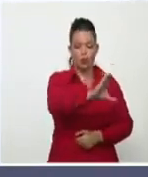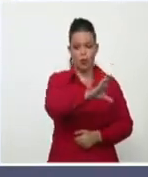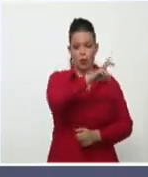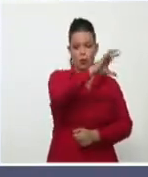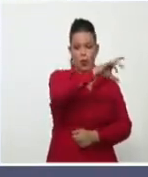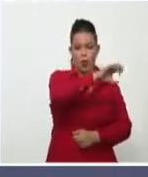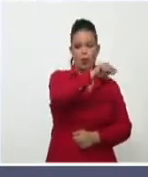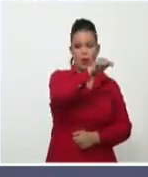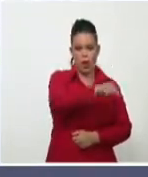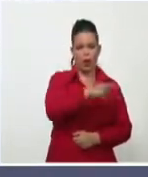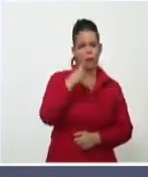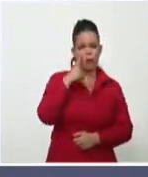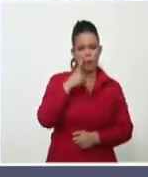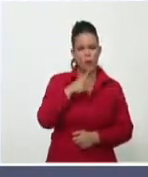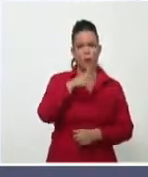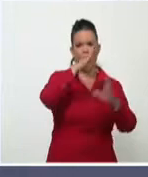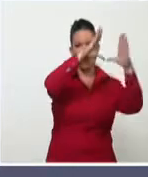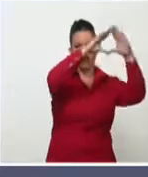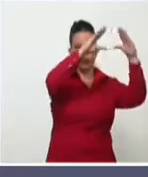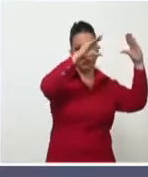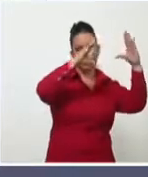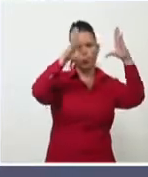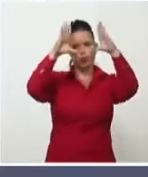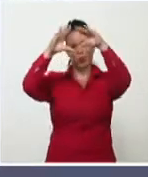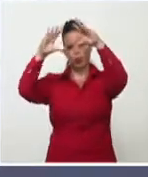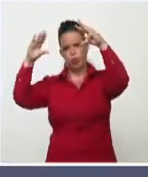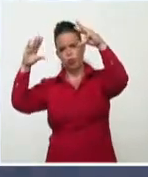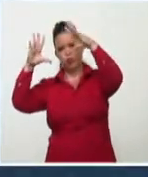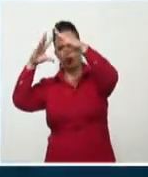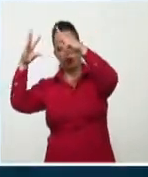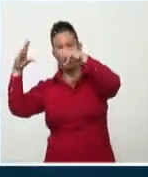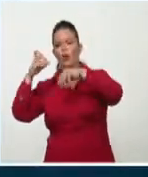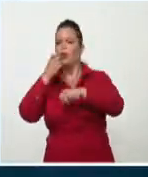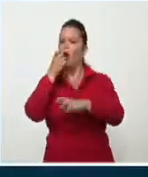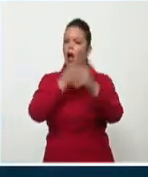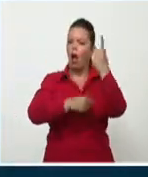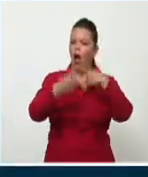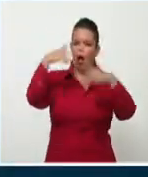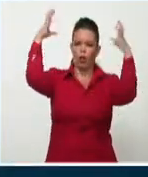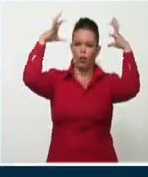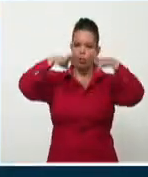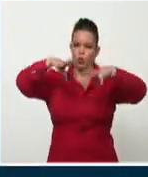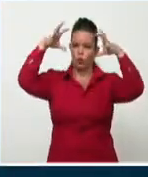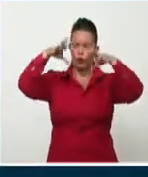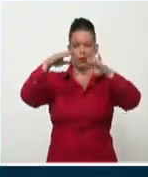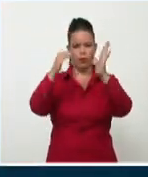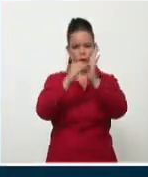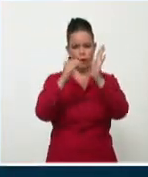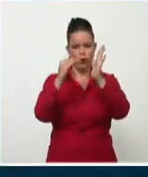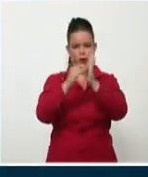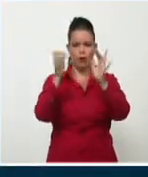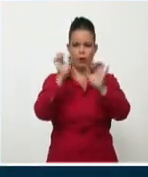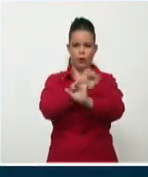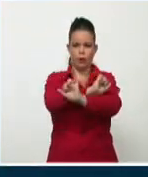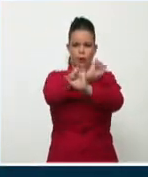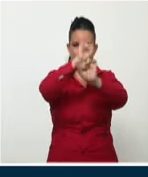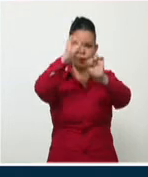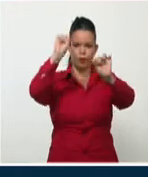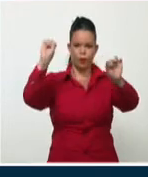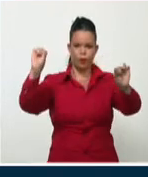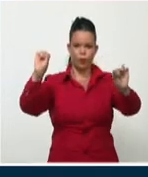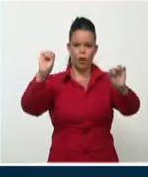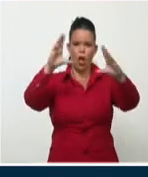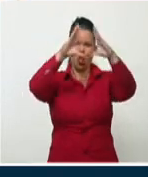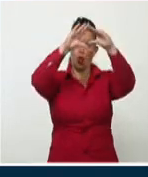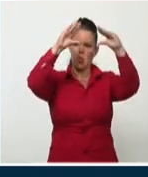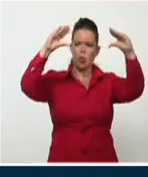tendencia que se va a mantener durante el día de mañana, incrementándose la probabilidad de lluvias en gran parte del país para horas de la tarde. El amanecer será con poca nubosidad en gran parte del